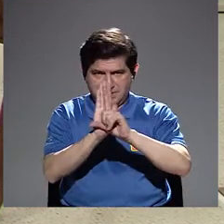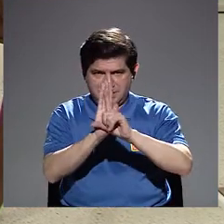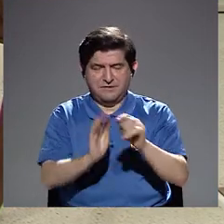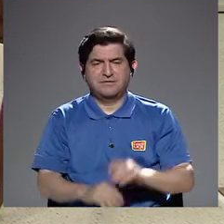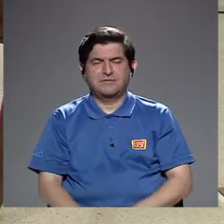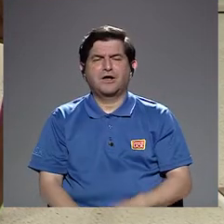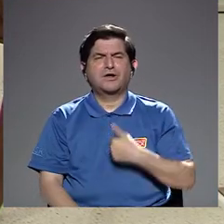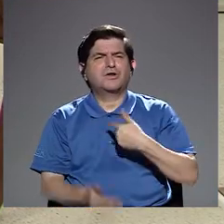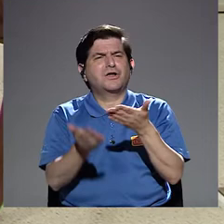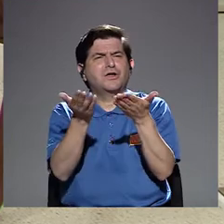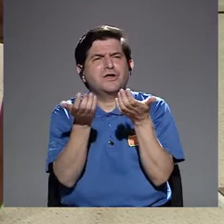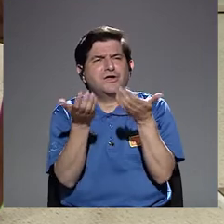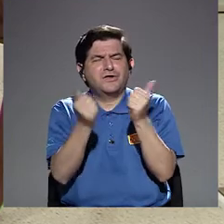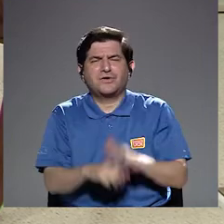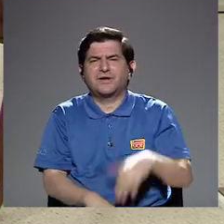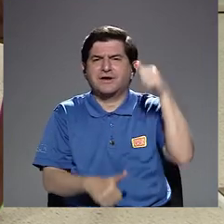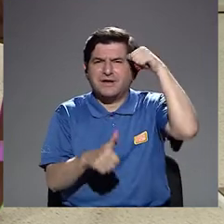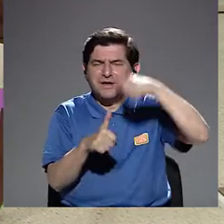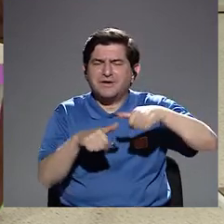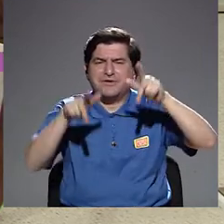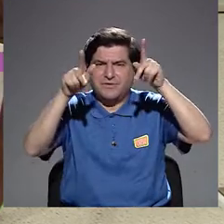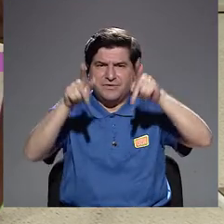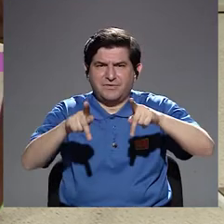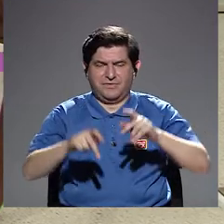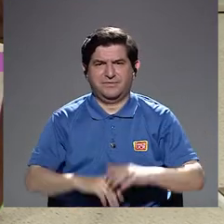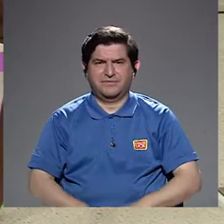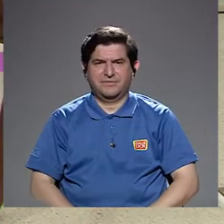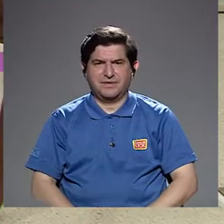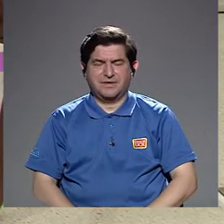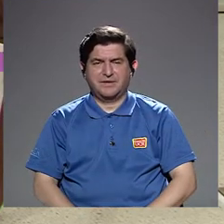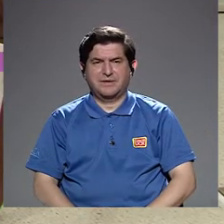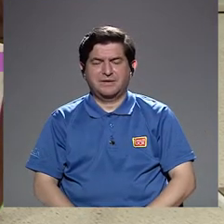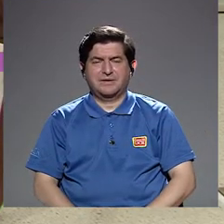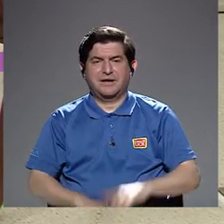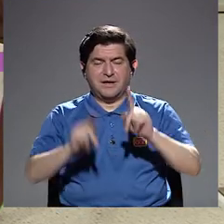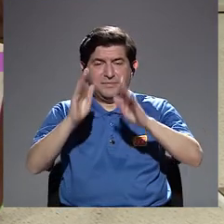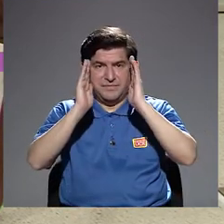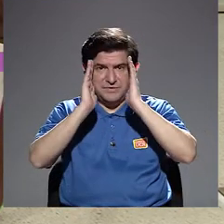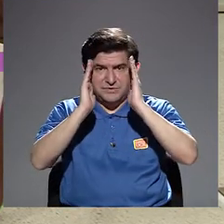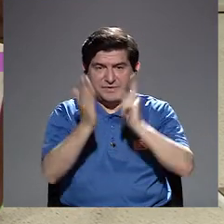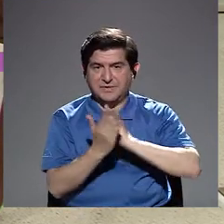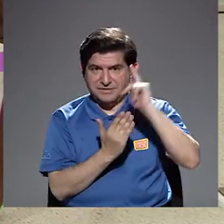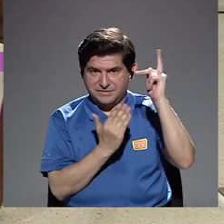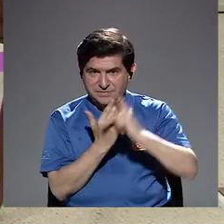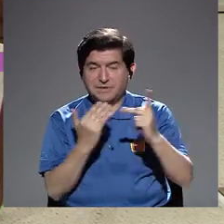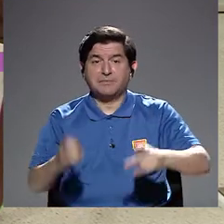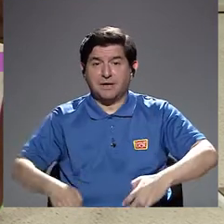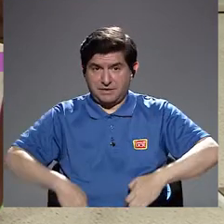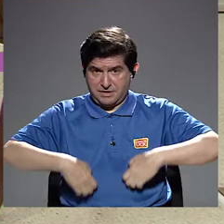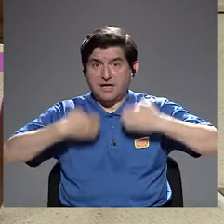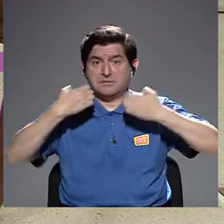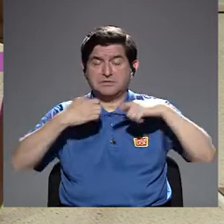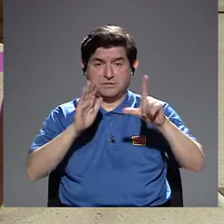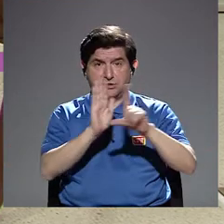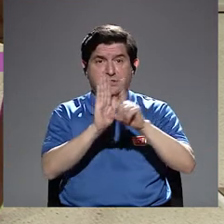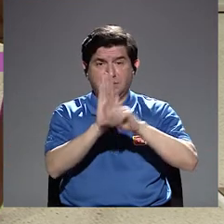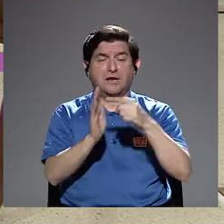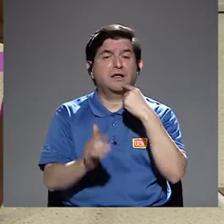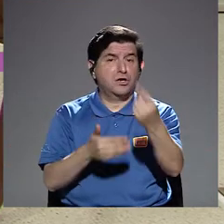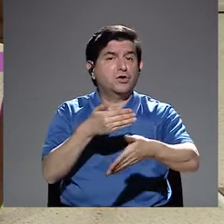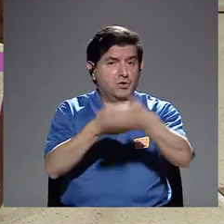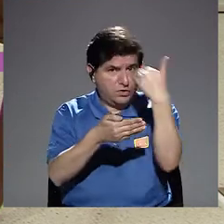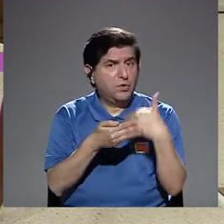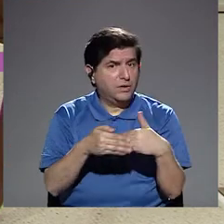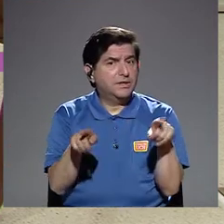la mencionamos. Y sí quería como que le pudiéramos recordar a las personas que nos ven y que nos escuchan, bueno, que existe, ¿verdad?, esta ley. Bueno, esto lo